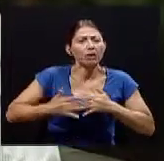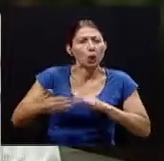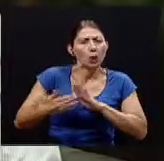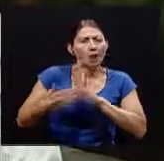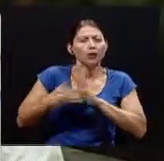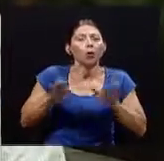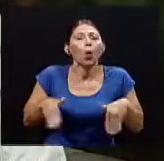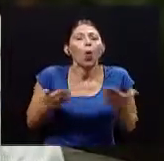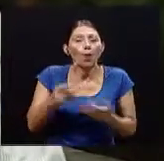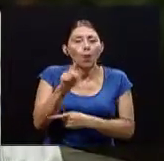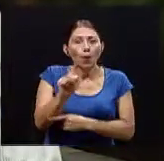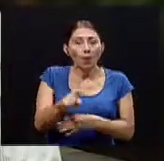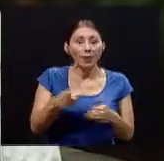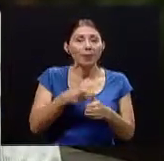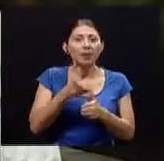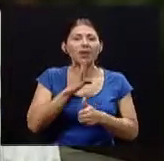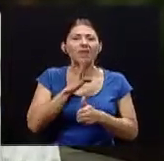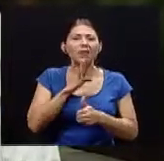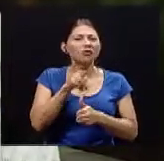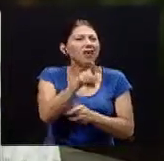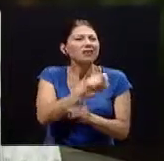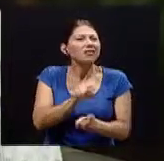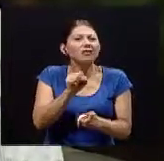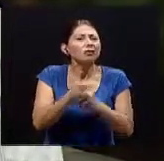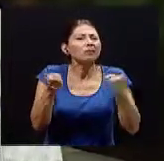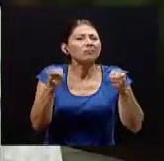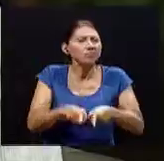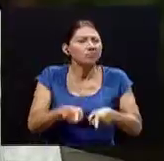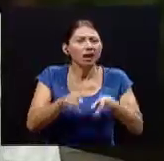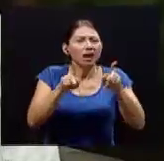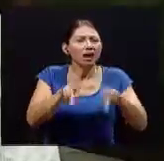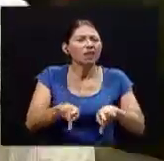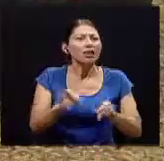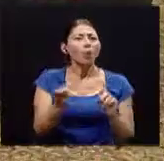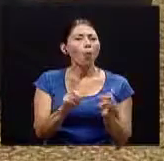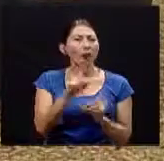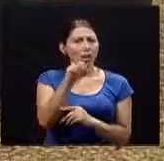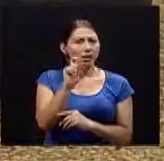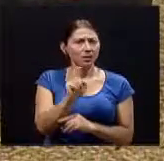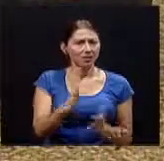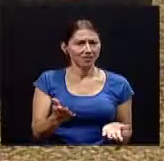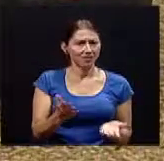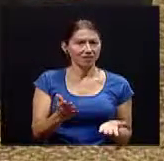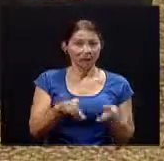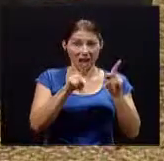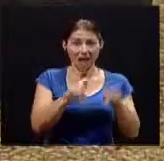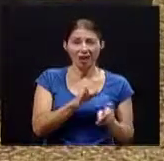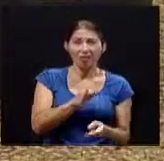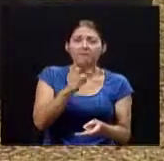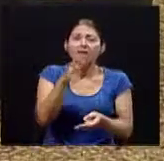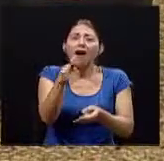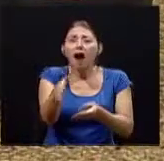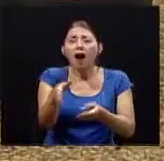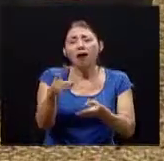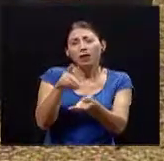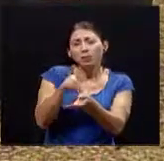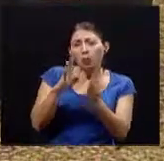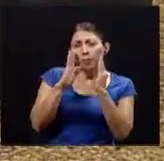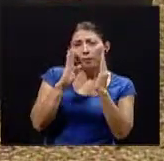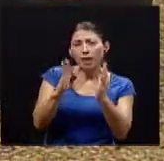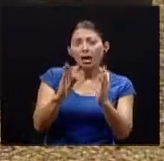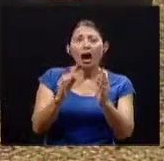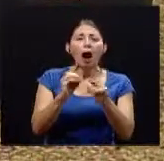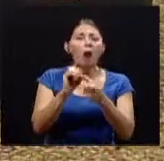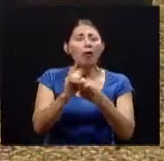más va tal vez a la consulta o se incapacita En realidad la estadística mundial nos habla que la principal